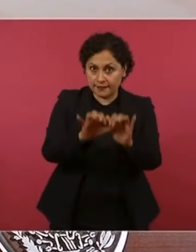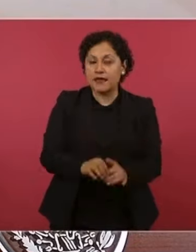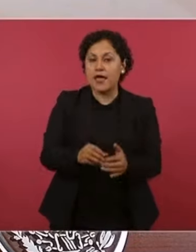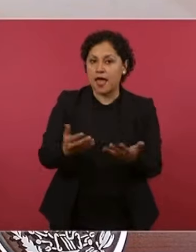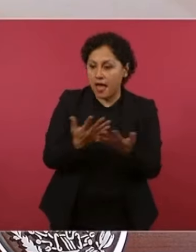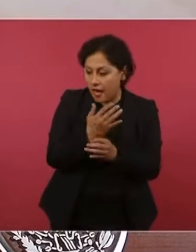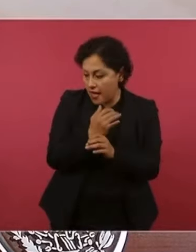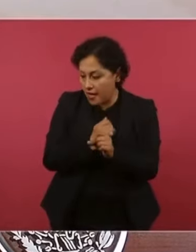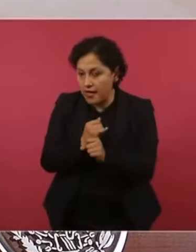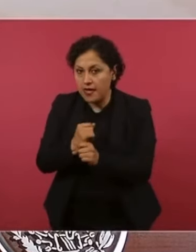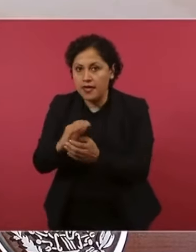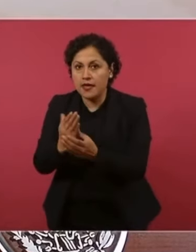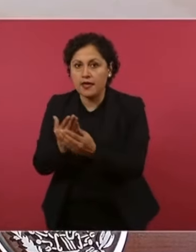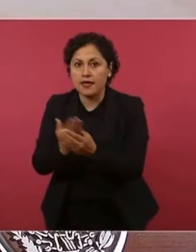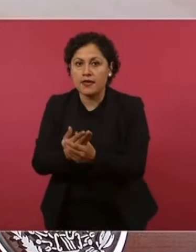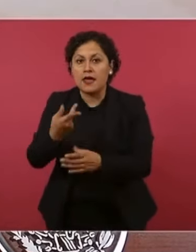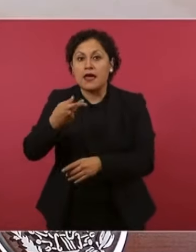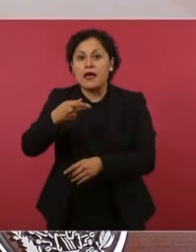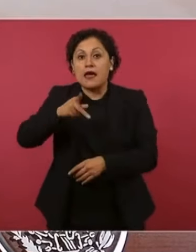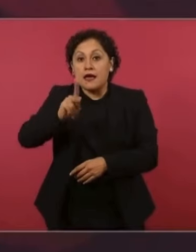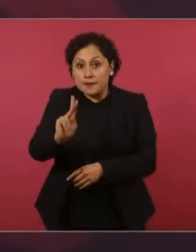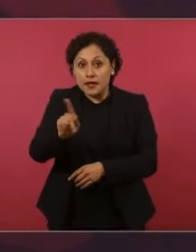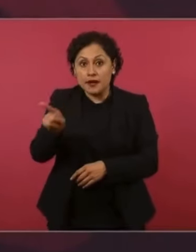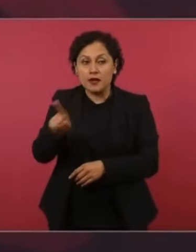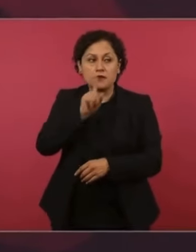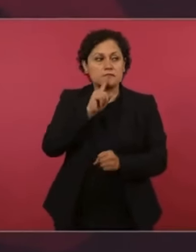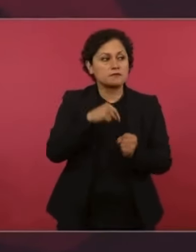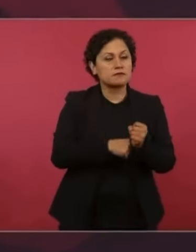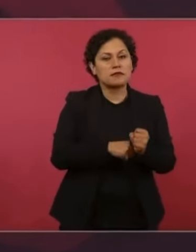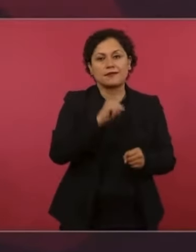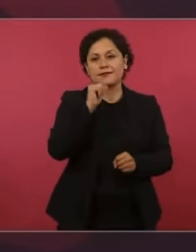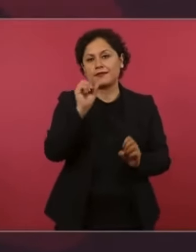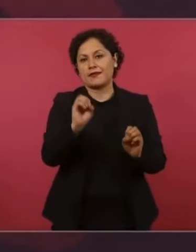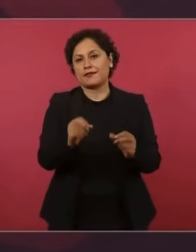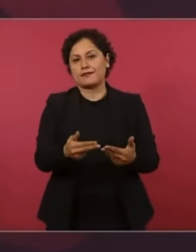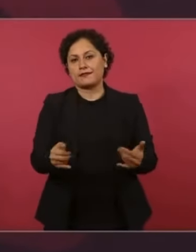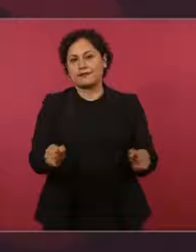hace, pero no se esconde nada, no se oculta nada.